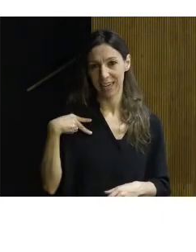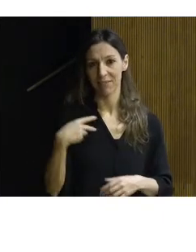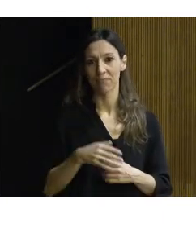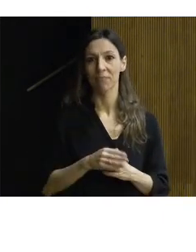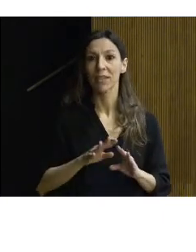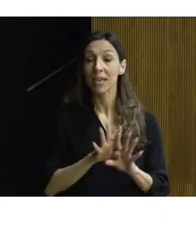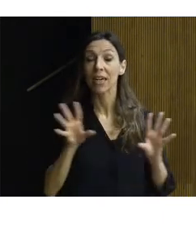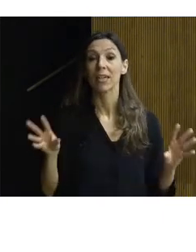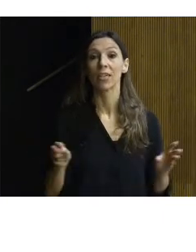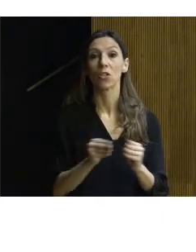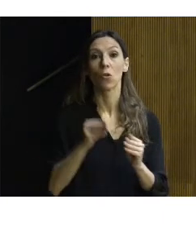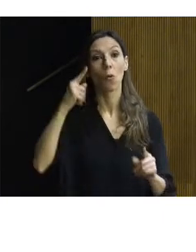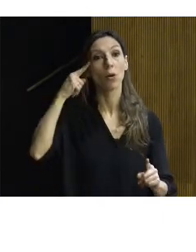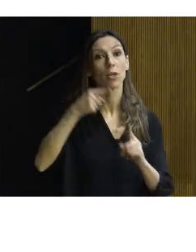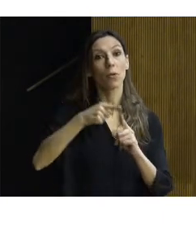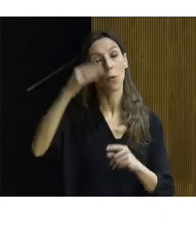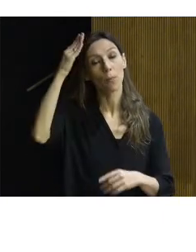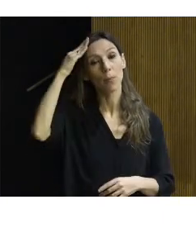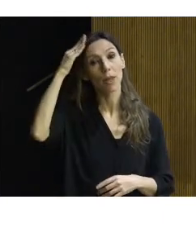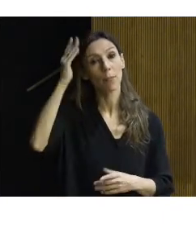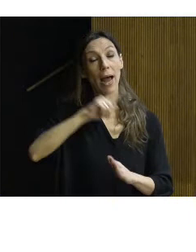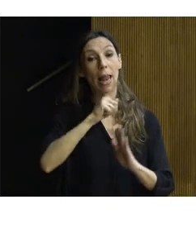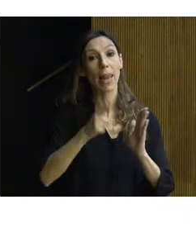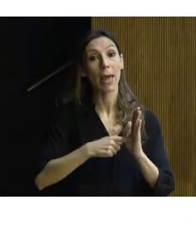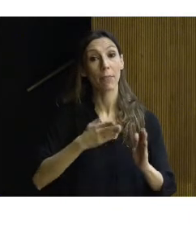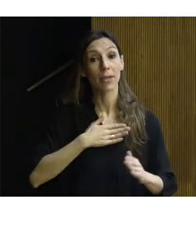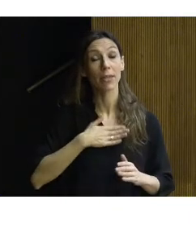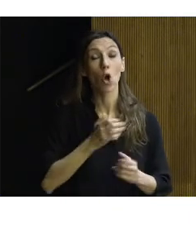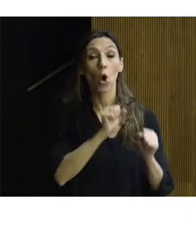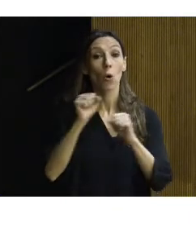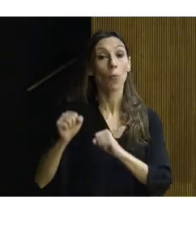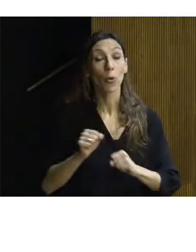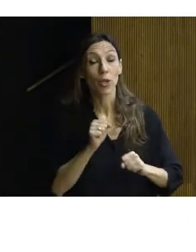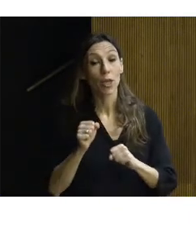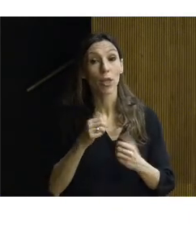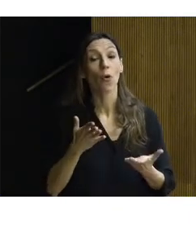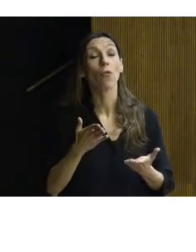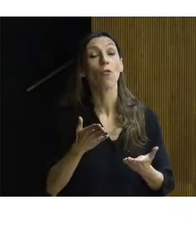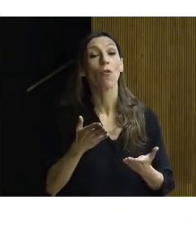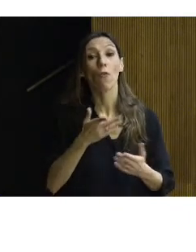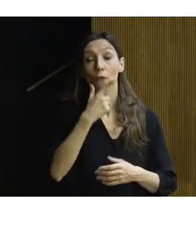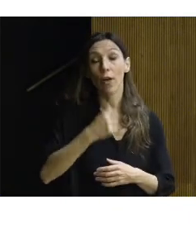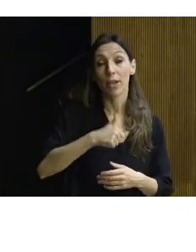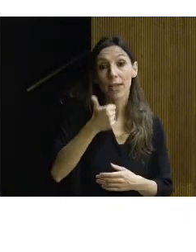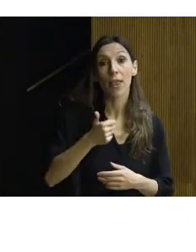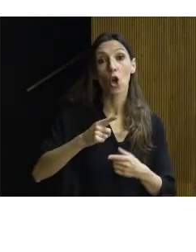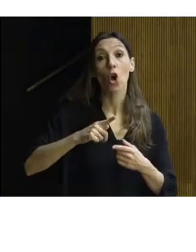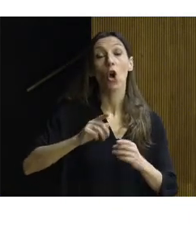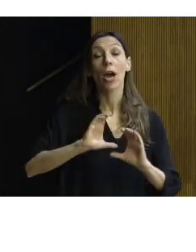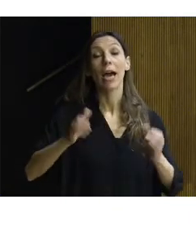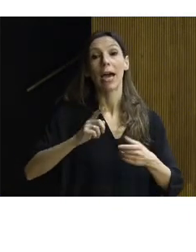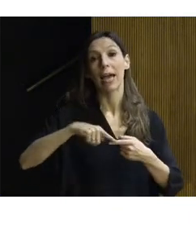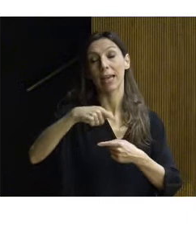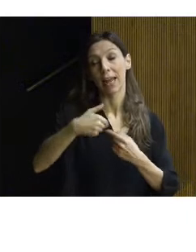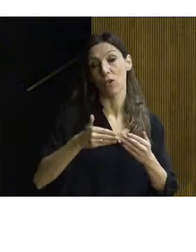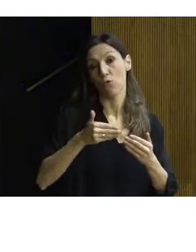Resumiendo, el objeto principal de la ley de patrimonio es la protección, acrecentamiento y transmisión a las generaciones futuras del patrimonio histórico